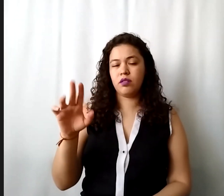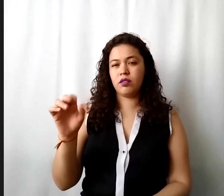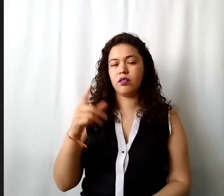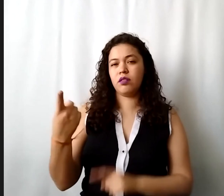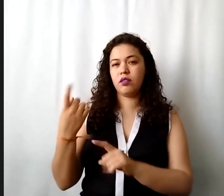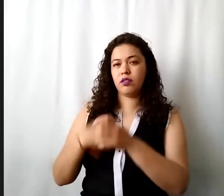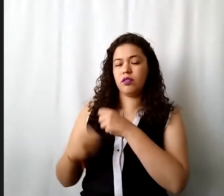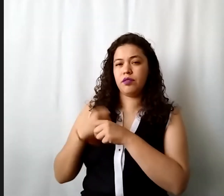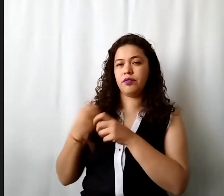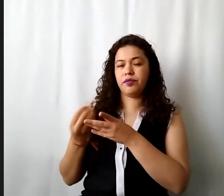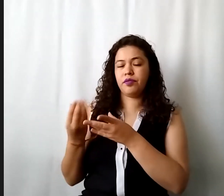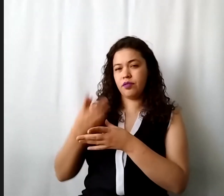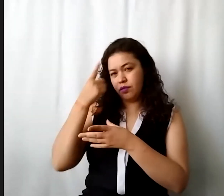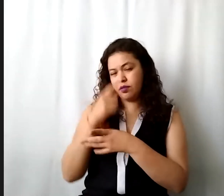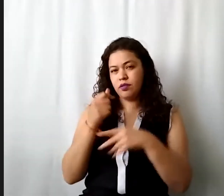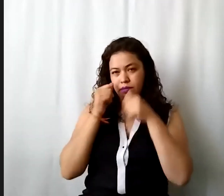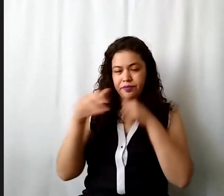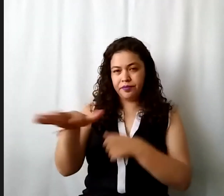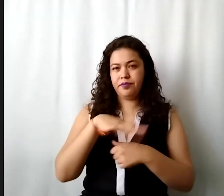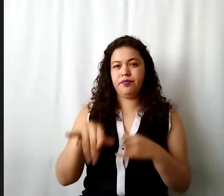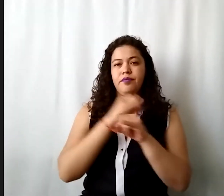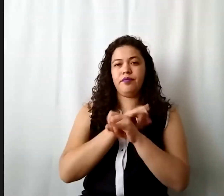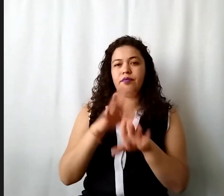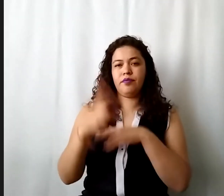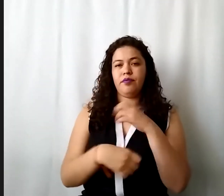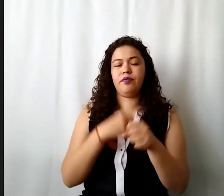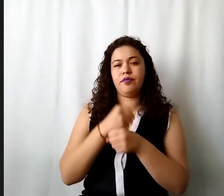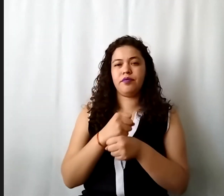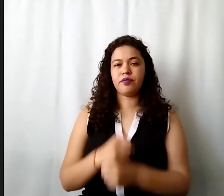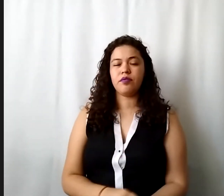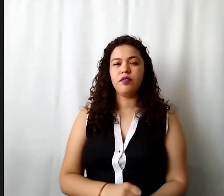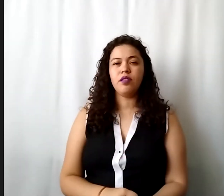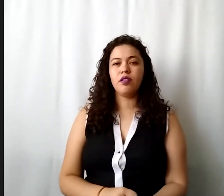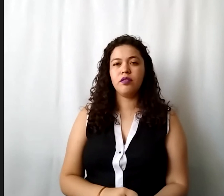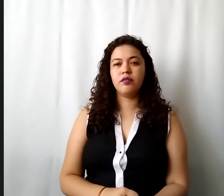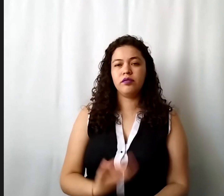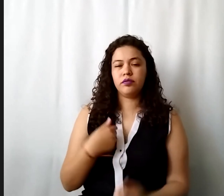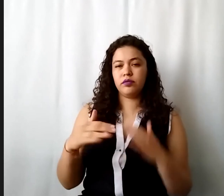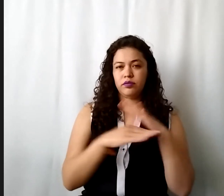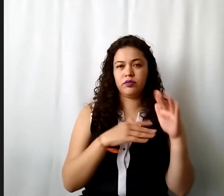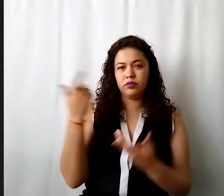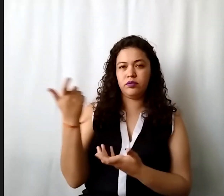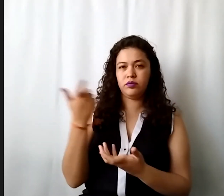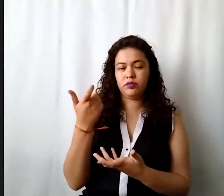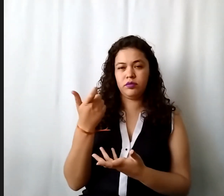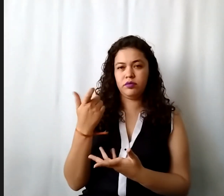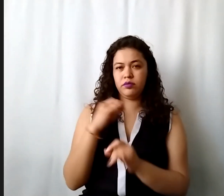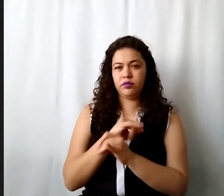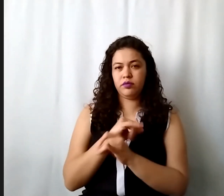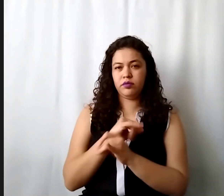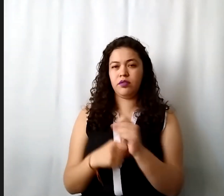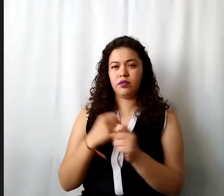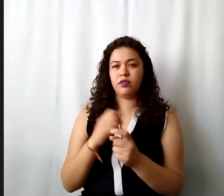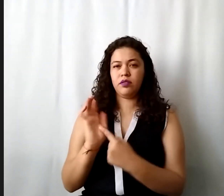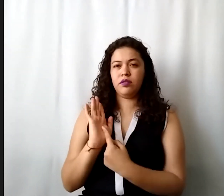la proyección de la población asistida en el informe anual habiendo tomado de base el presupuesto en el informe anual proyectaron